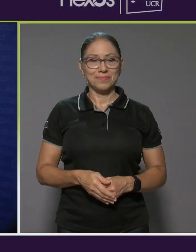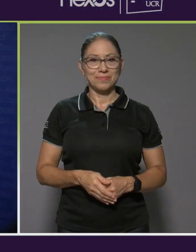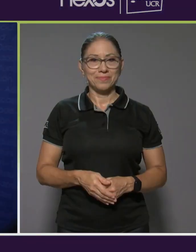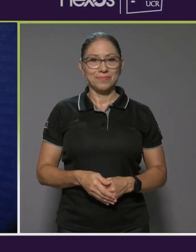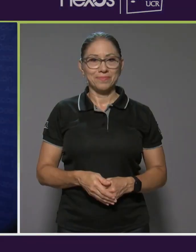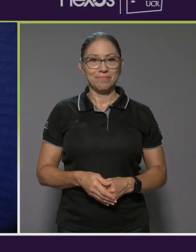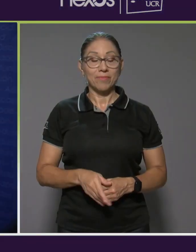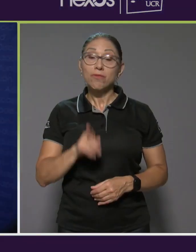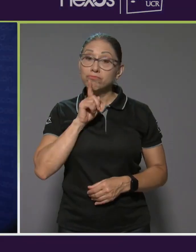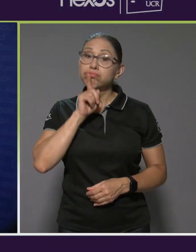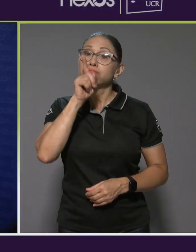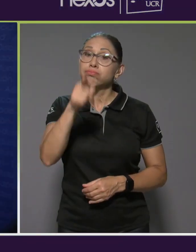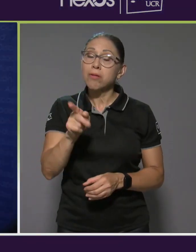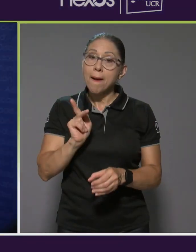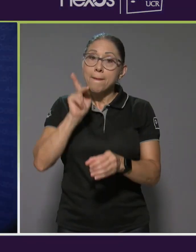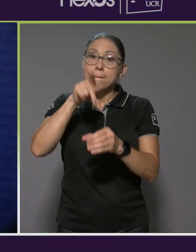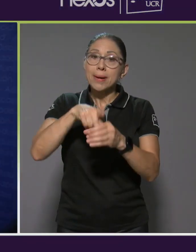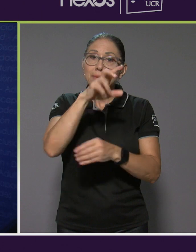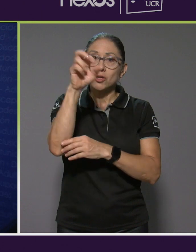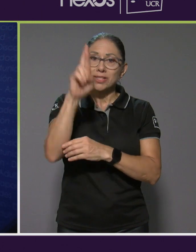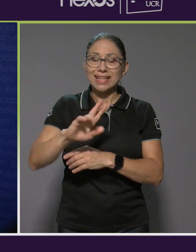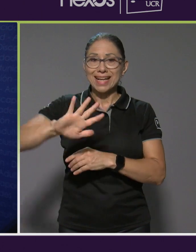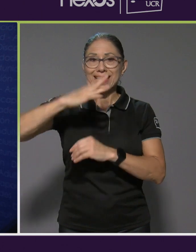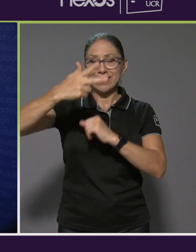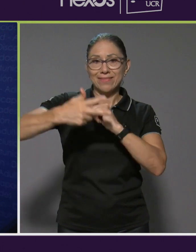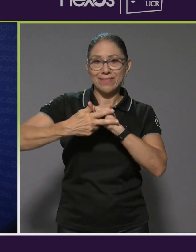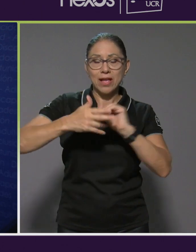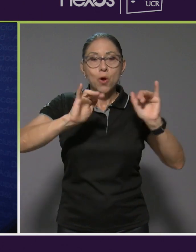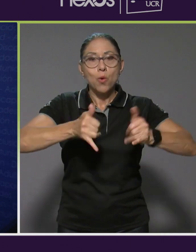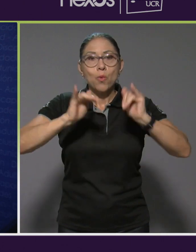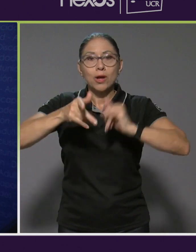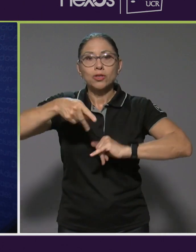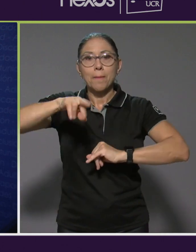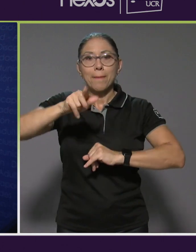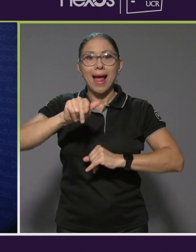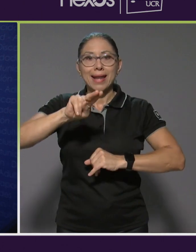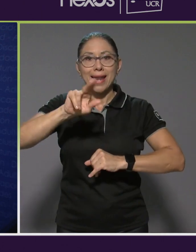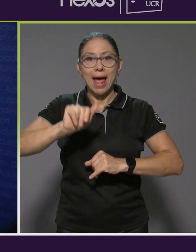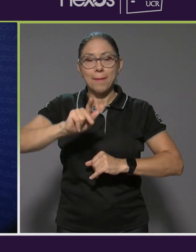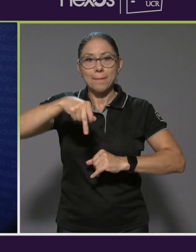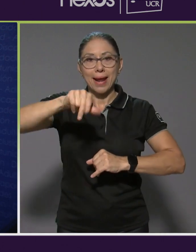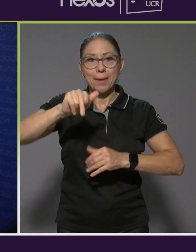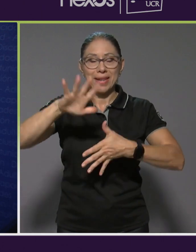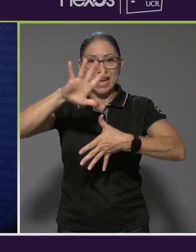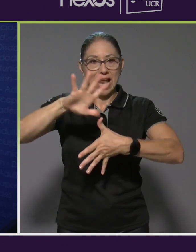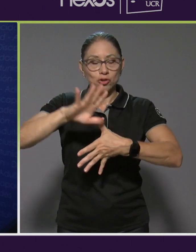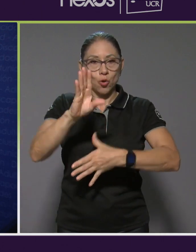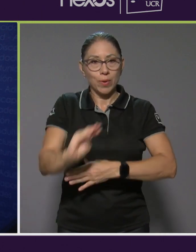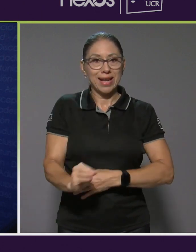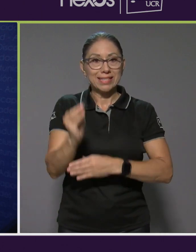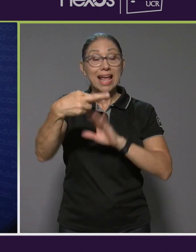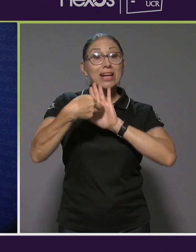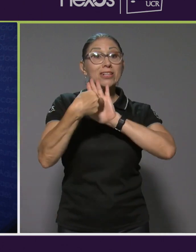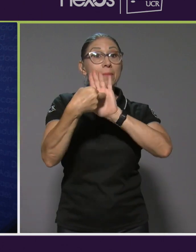Sin duda, la participación TICA en la quinta edición de los Juegos Parapanamericanos Juveniles representa un hito histórico para el paradeporte